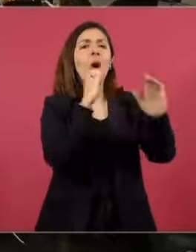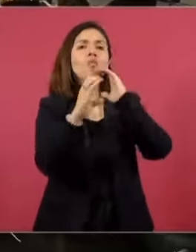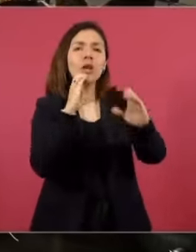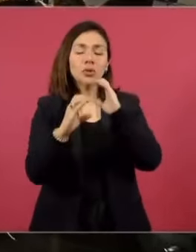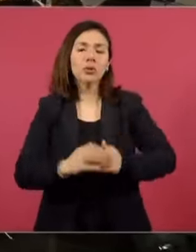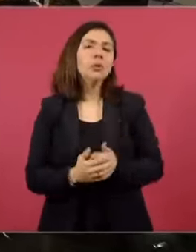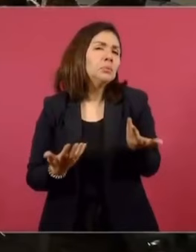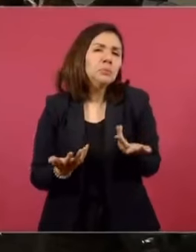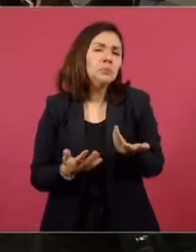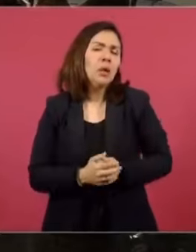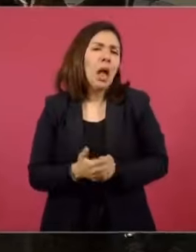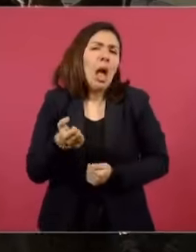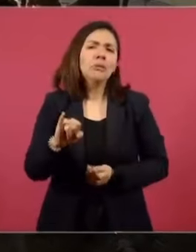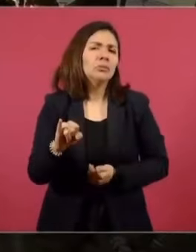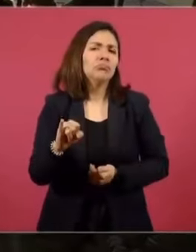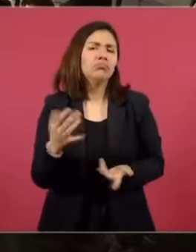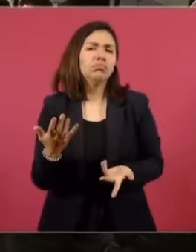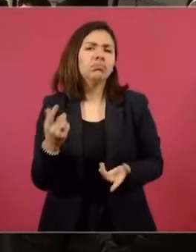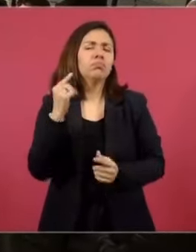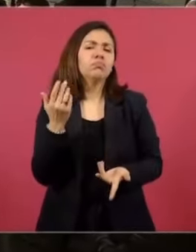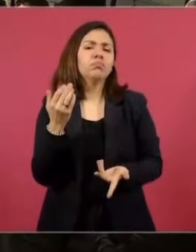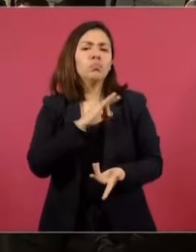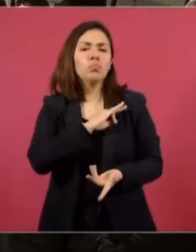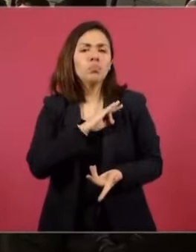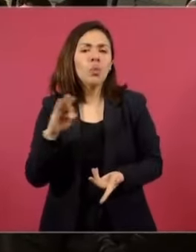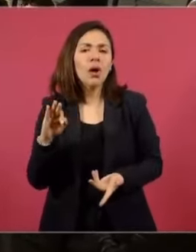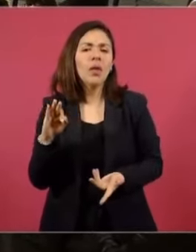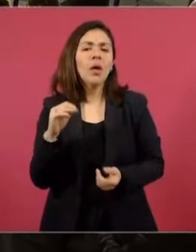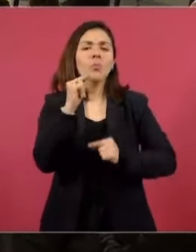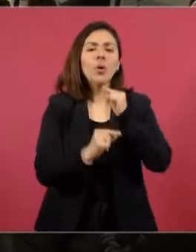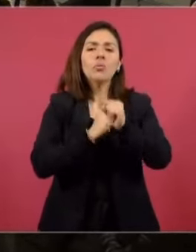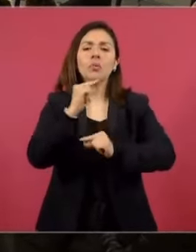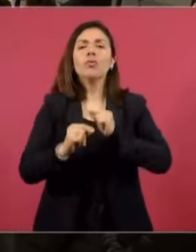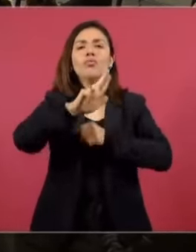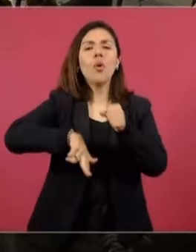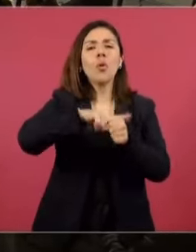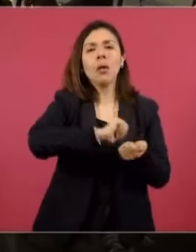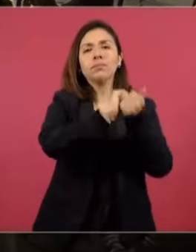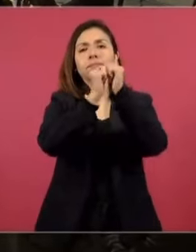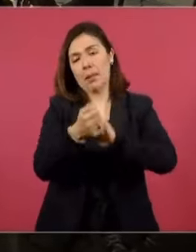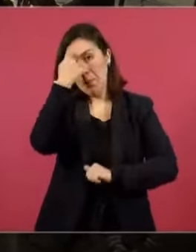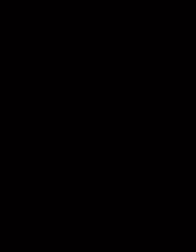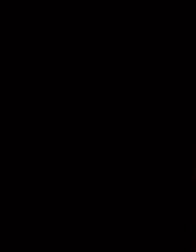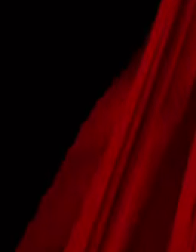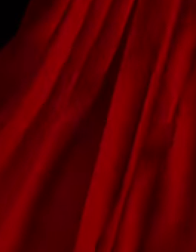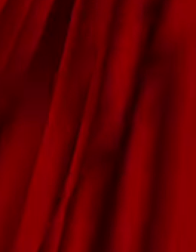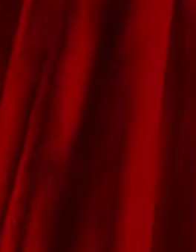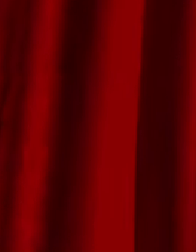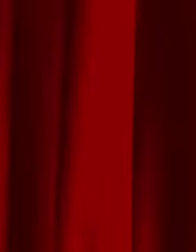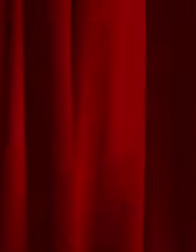y como todo, vamos a ir normalizando el servicio.